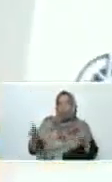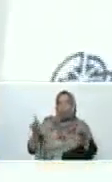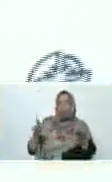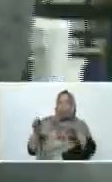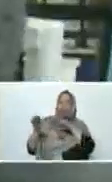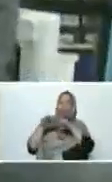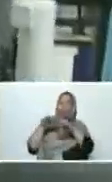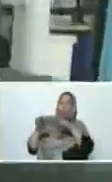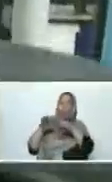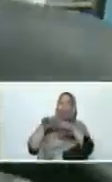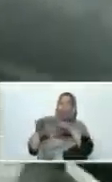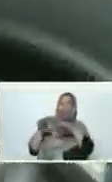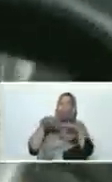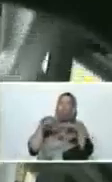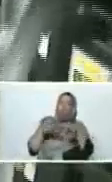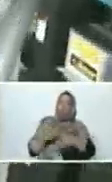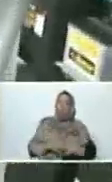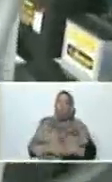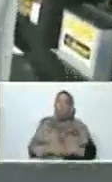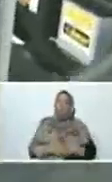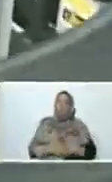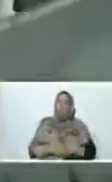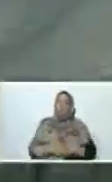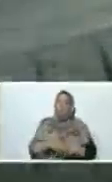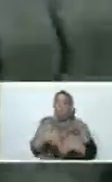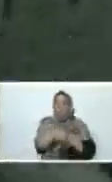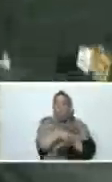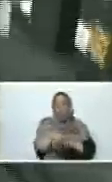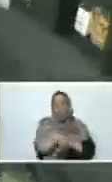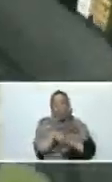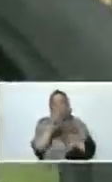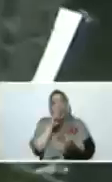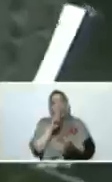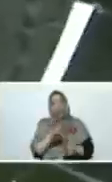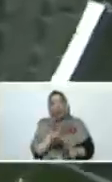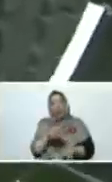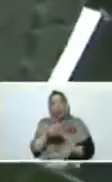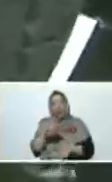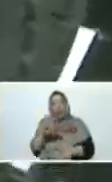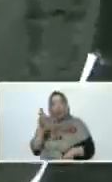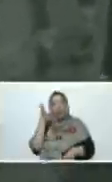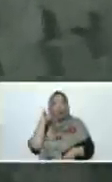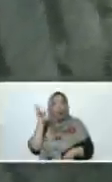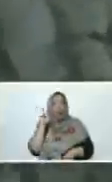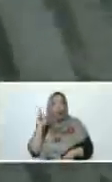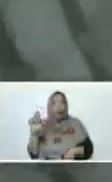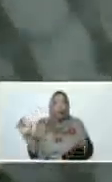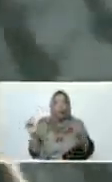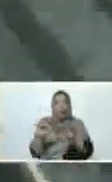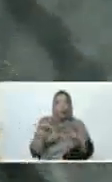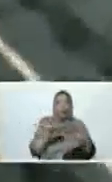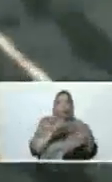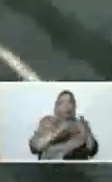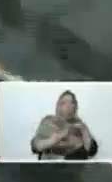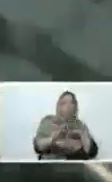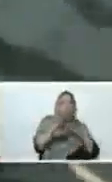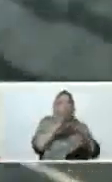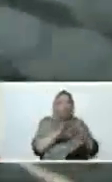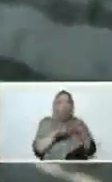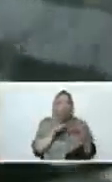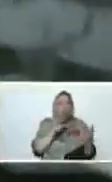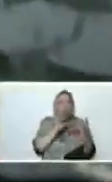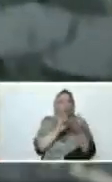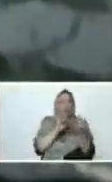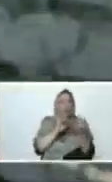comunicación por medios, calles, redes y paredes. Es lo que yo digo. Una comunicación directa,